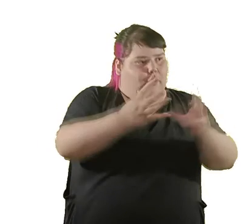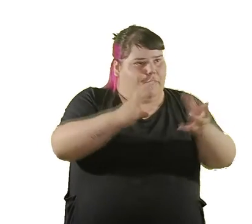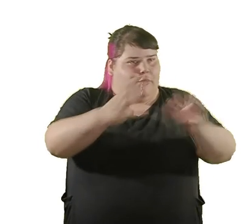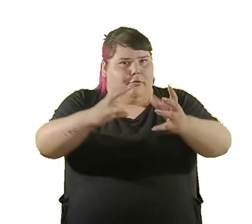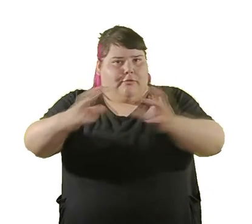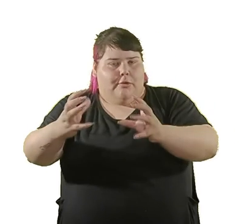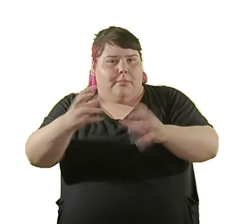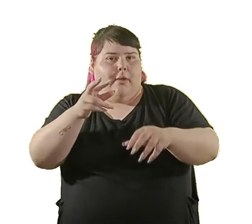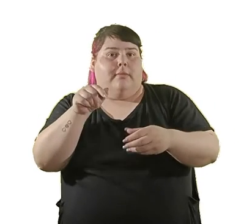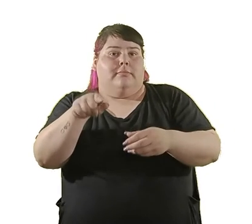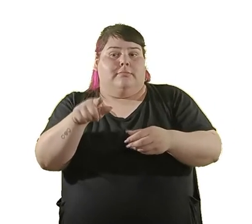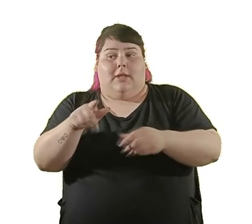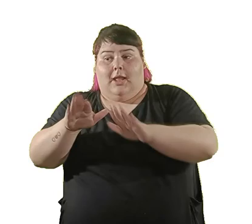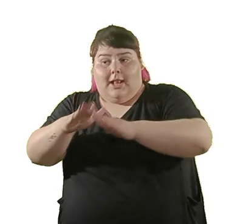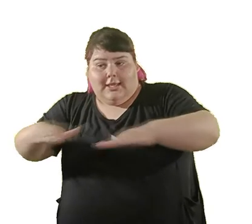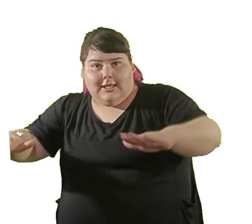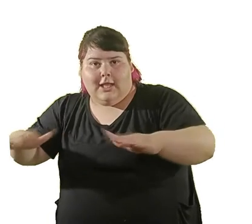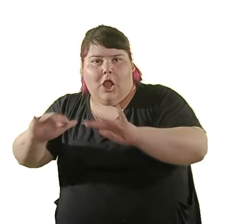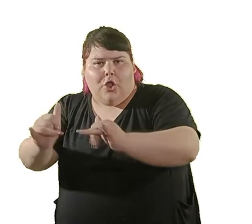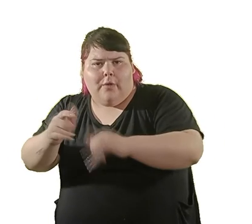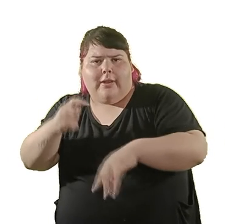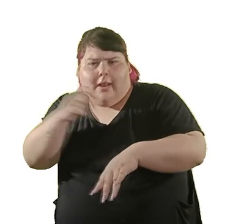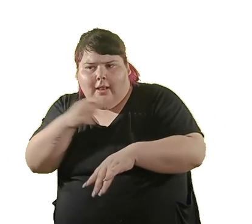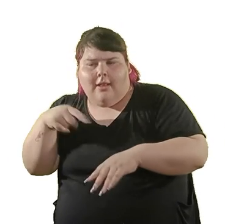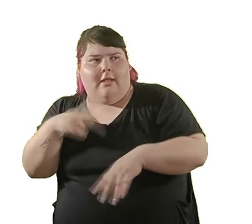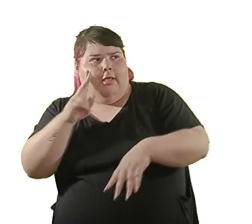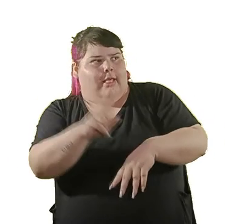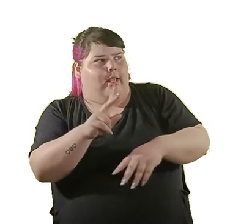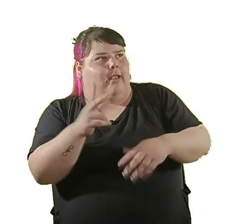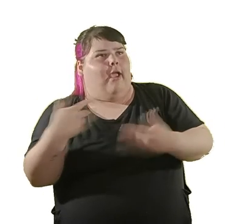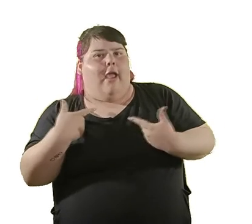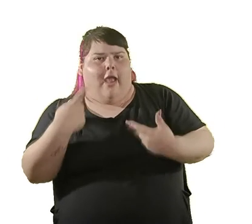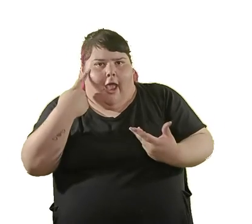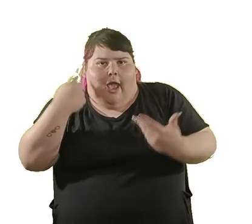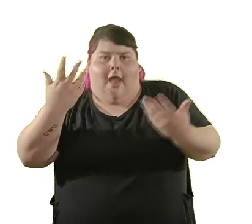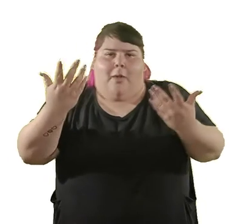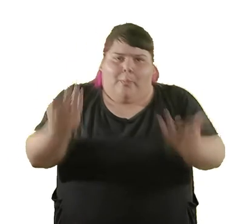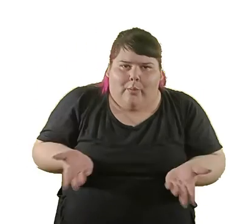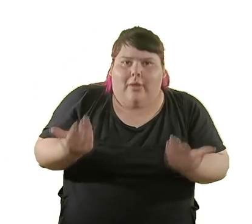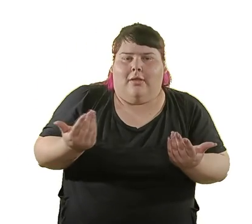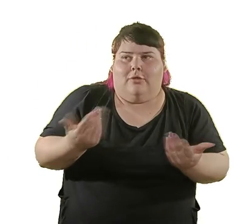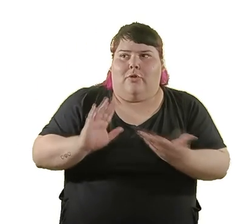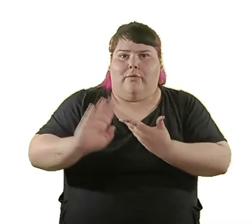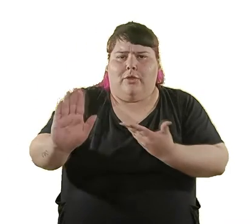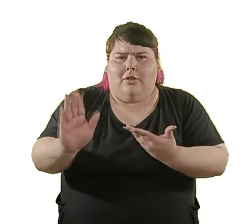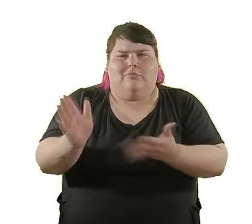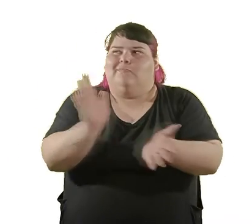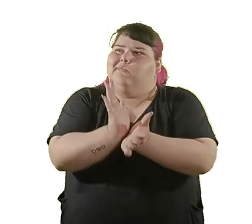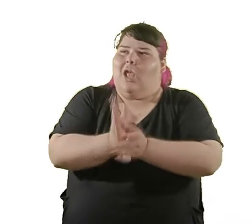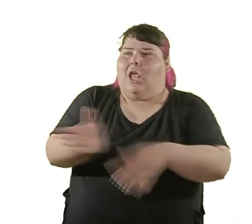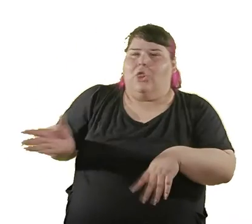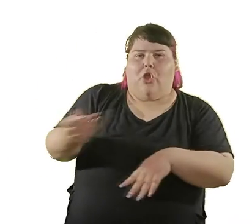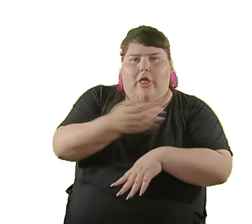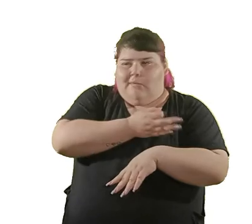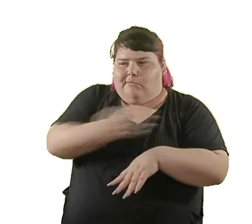las chicas, las nenas de hoy, digan, ah, quizás yo podría hacer eso. No quiere decir que todas vayan a hacer carreras de ciencia, pero por lo menos que sea